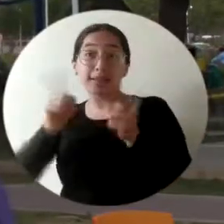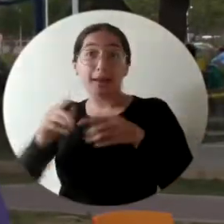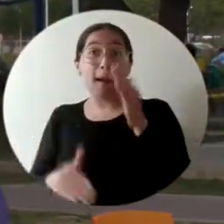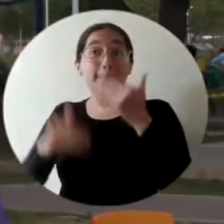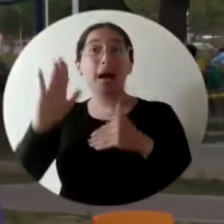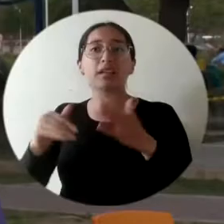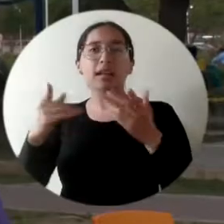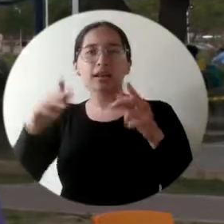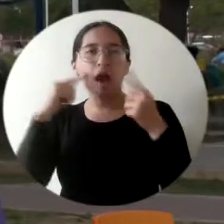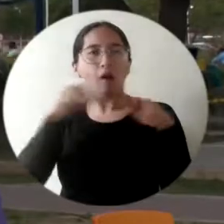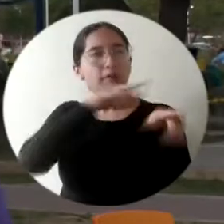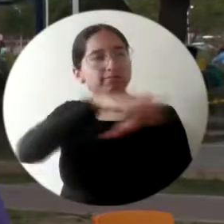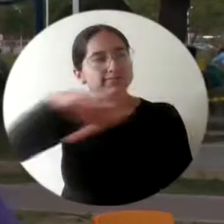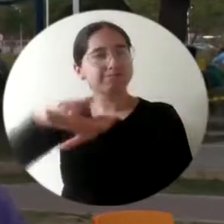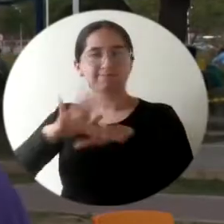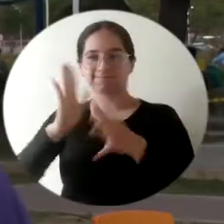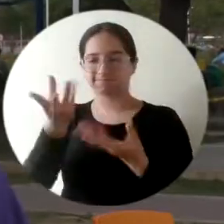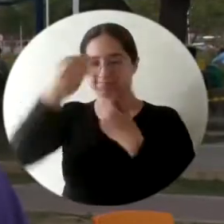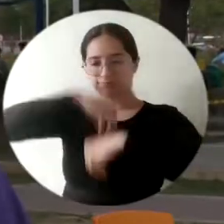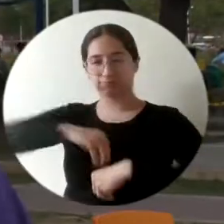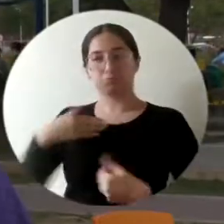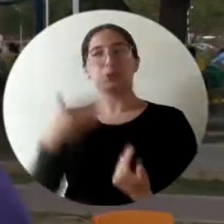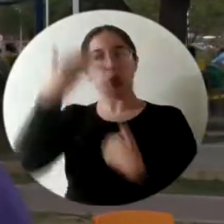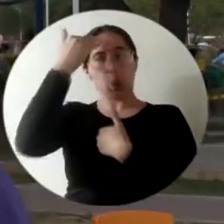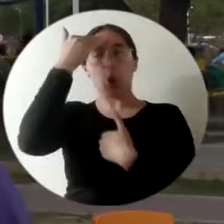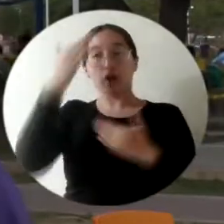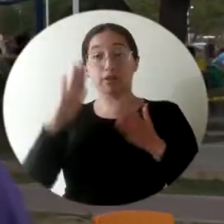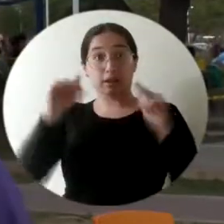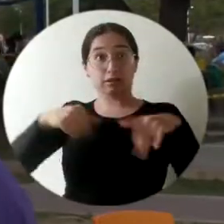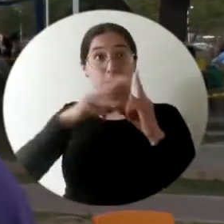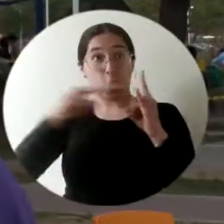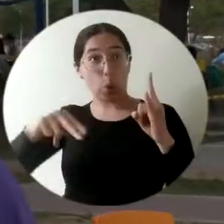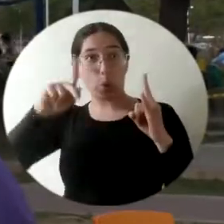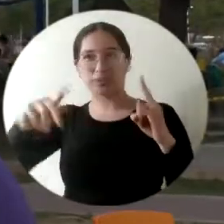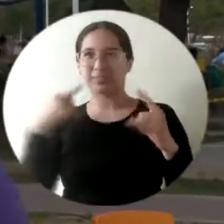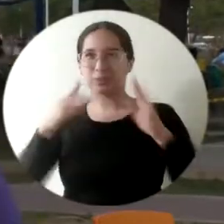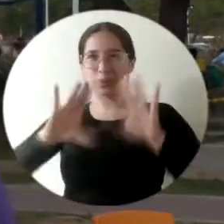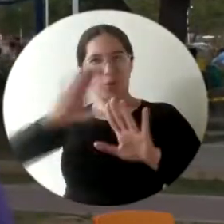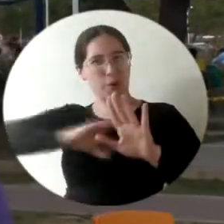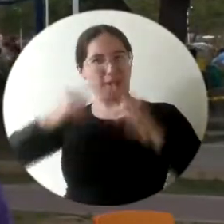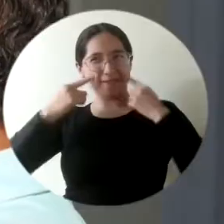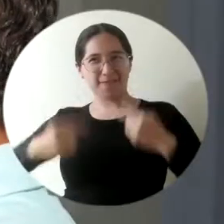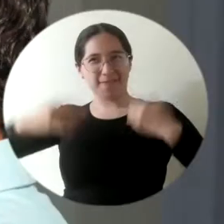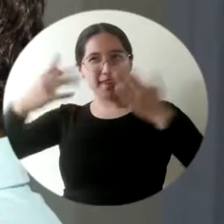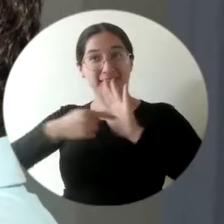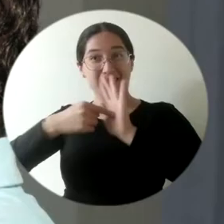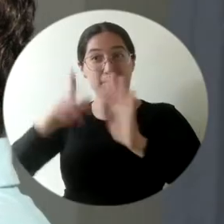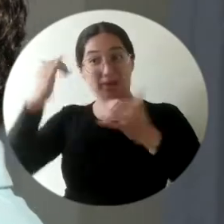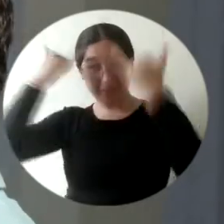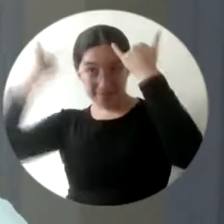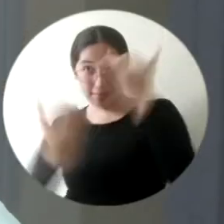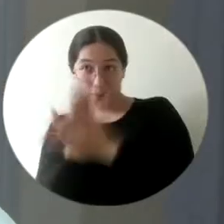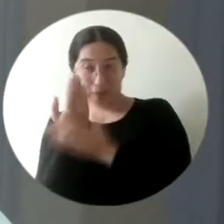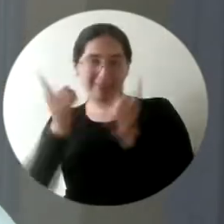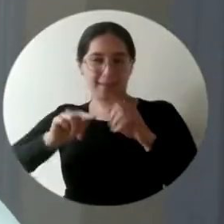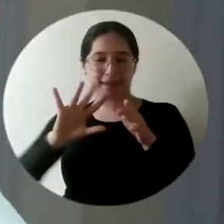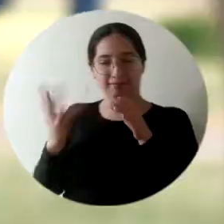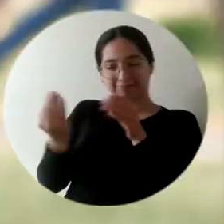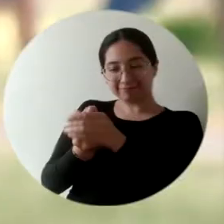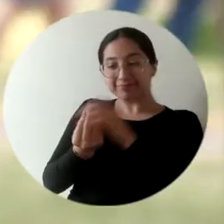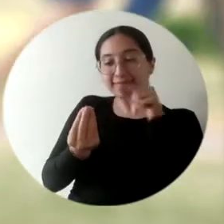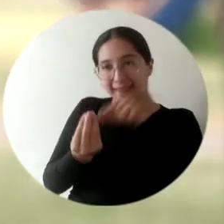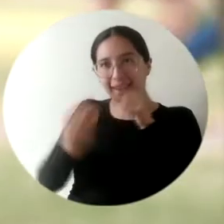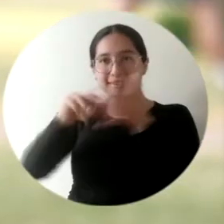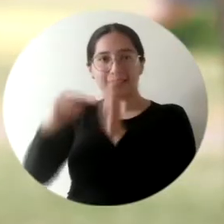sobre todo para crear conciencia. La universidad es una universidad que se ha caracterizado por ser innovadora pero incluyente y eso implica que